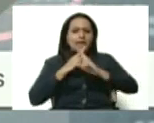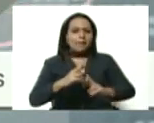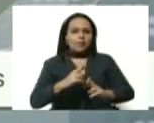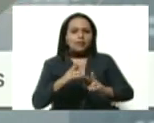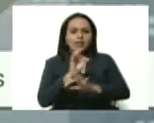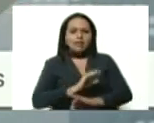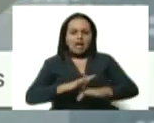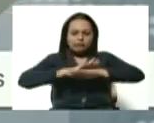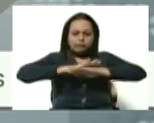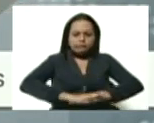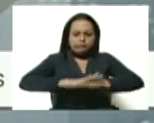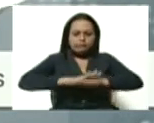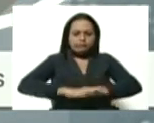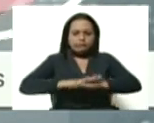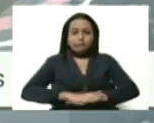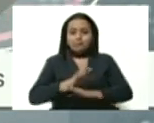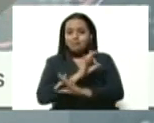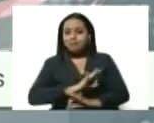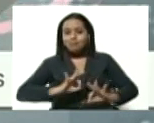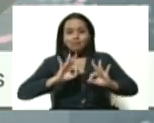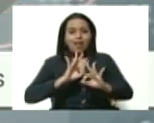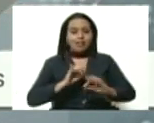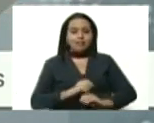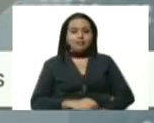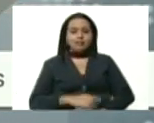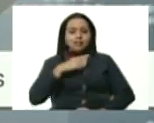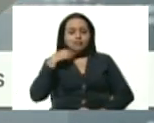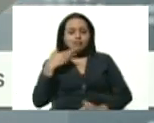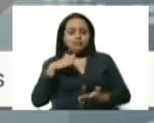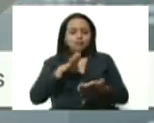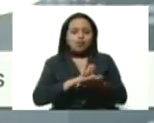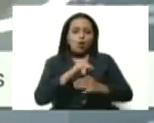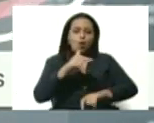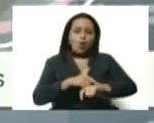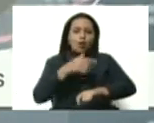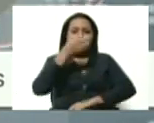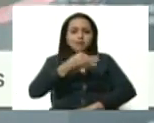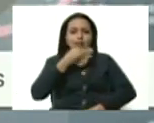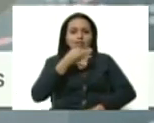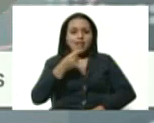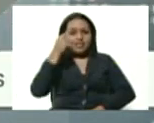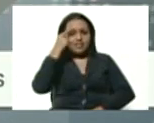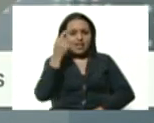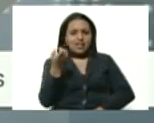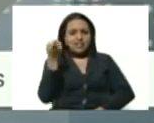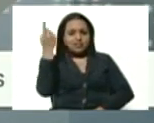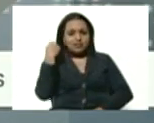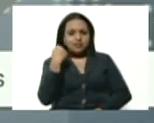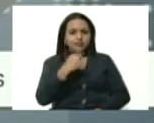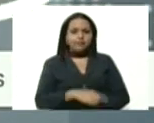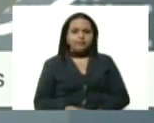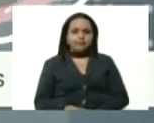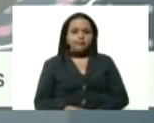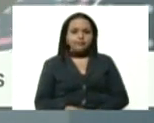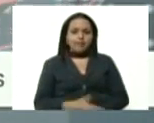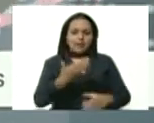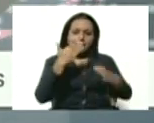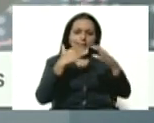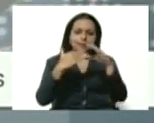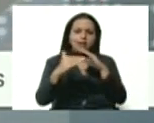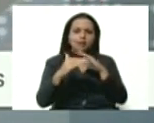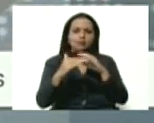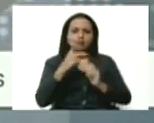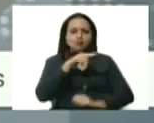de resucitación y falleció en hora, en la tarde del día de ayer. Enviamos nuestras más profundas